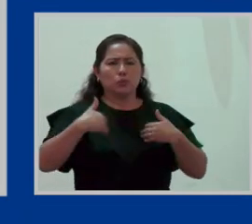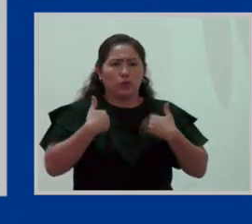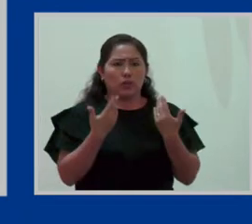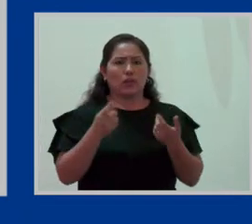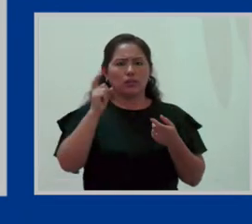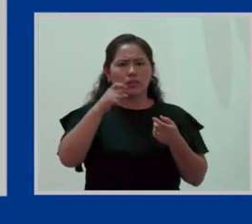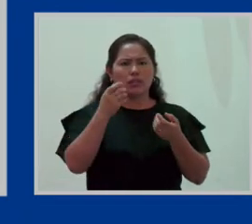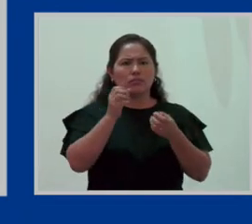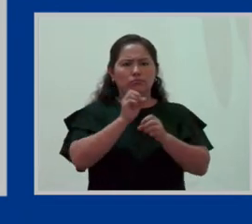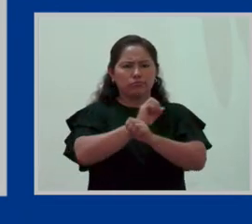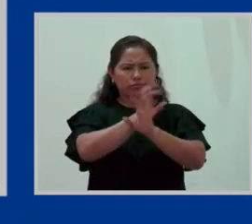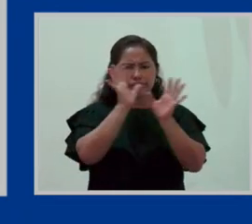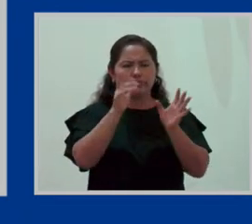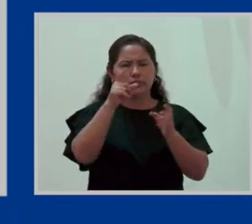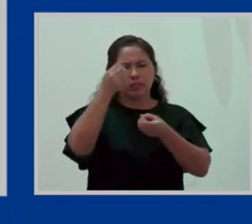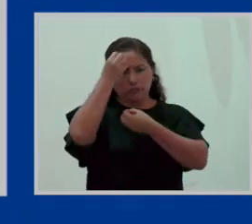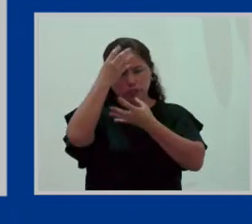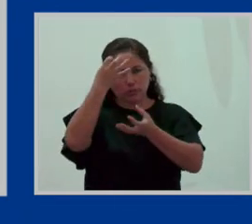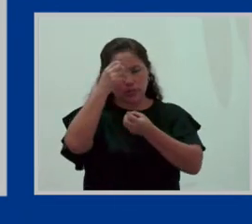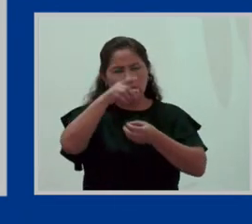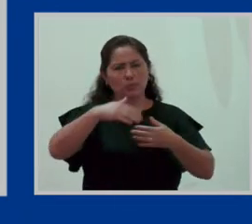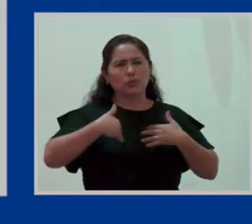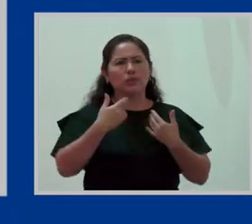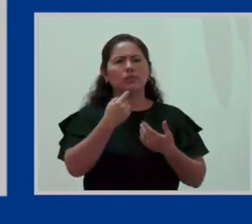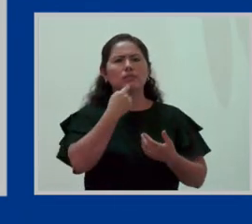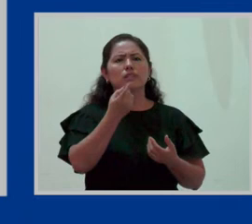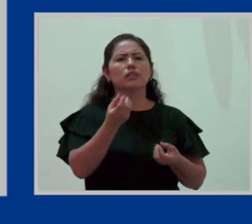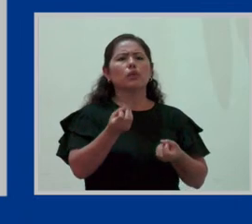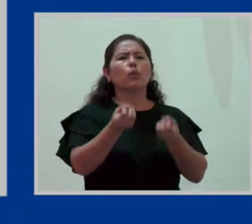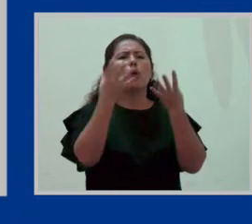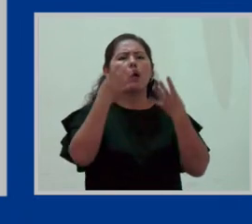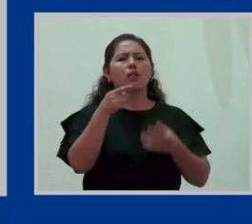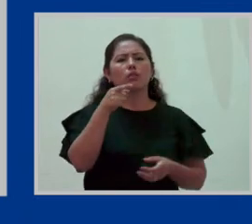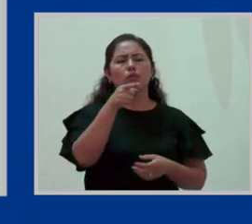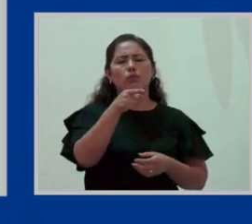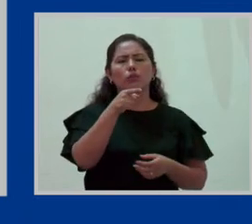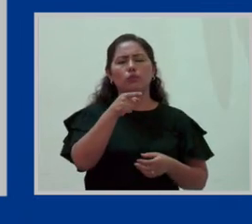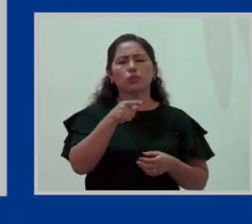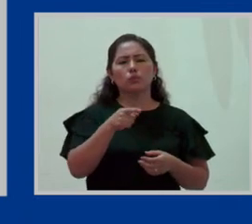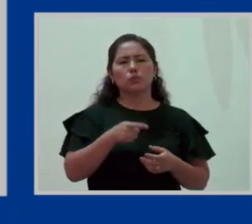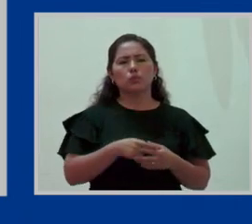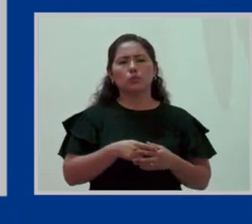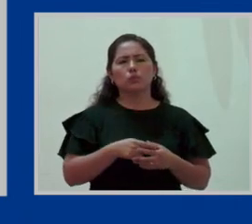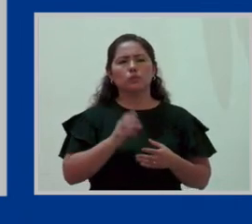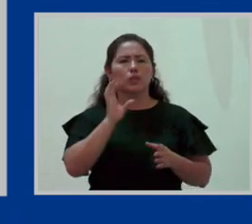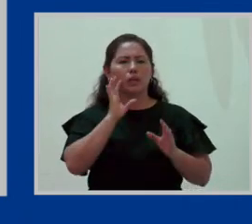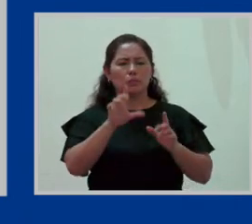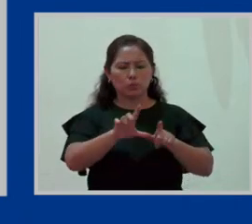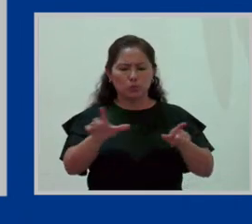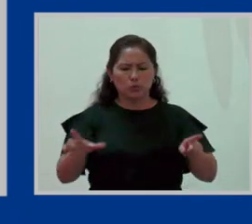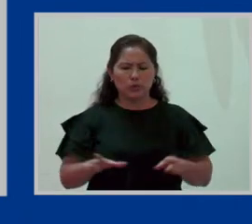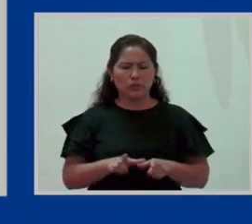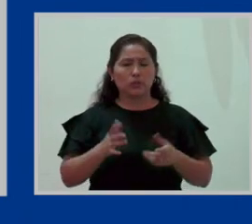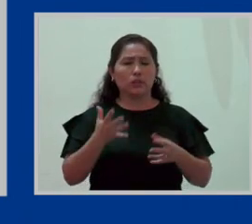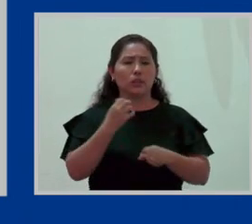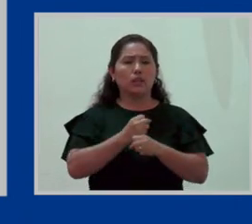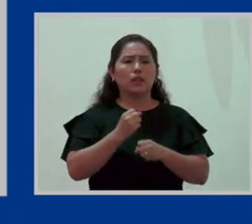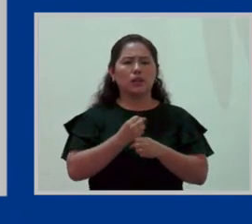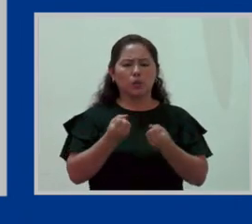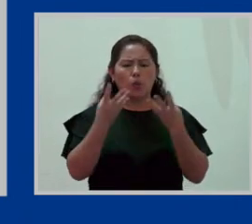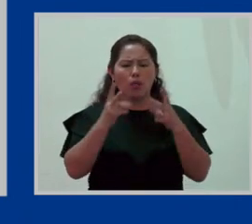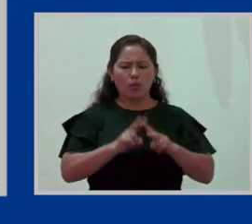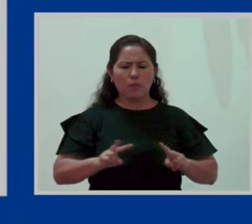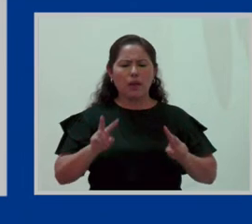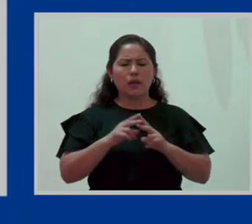transparentar esa información, es poder decir cuánto, un puesto de trabajo, cuánto vale